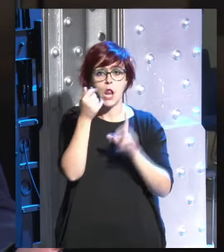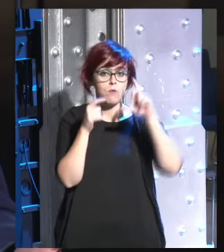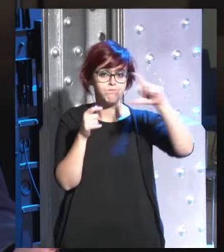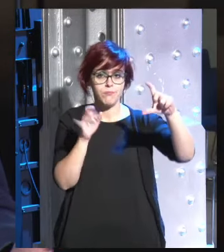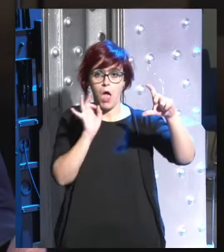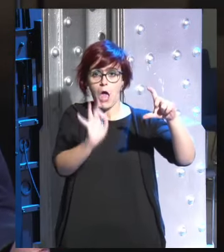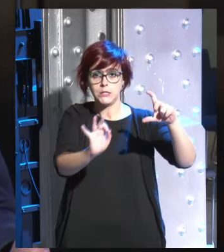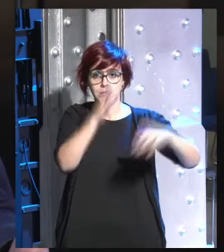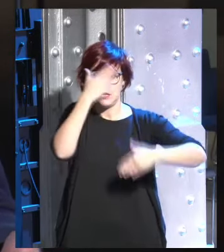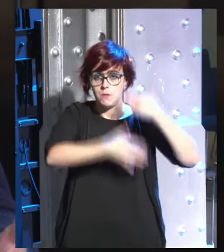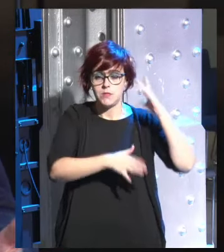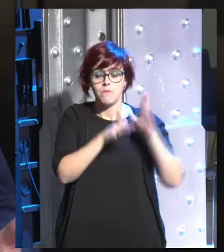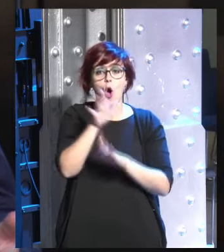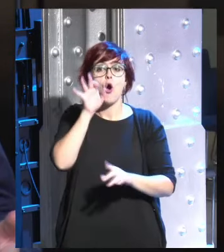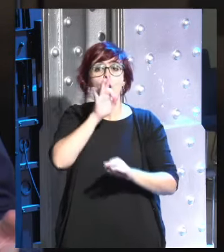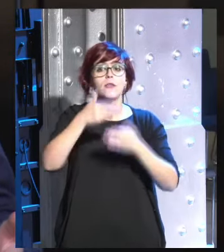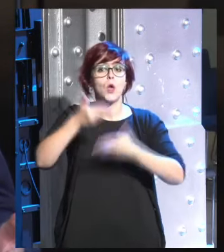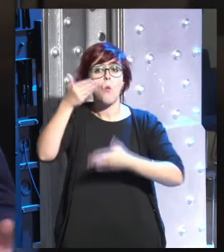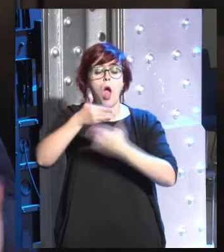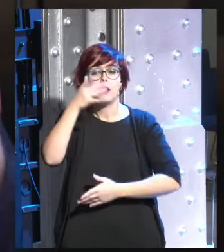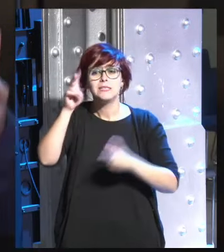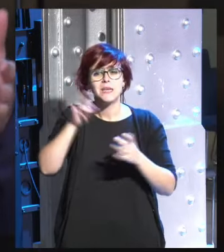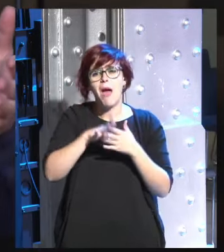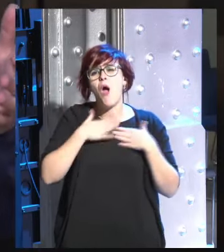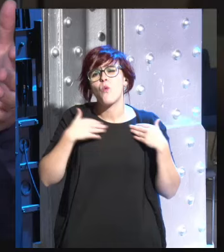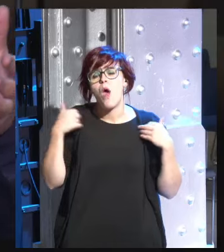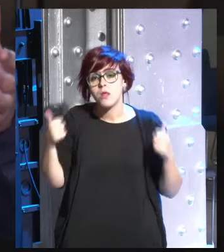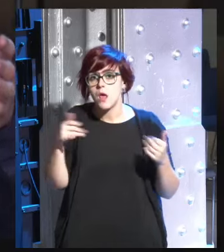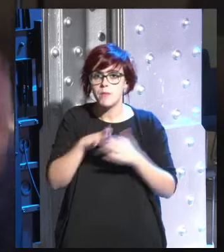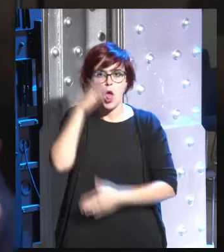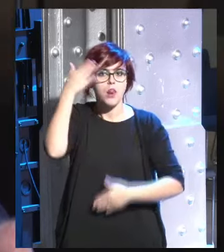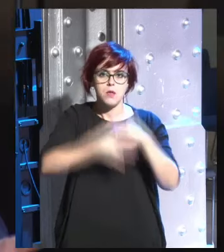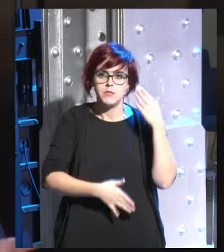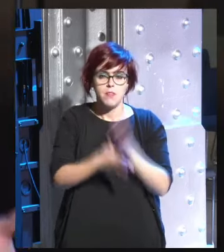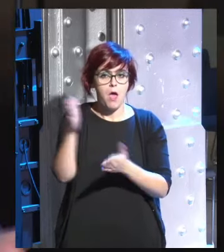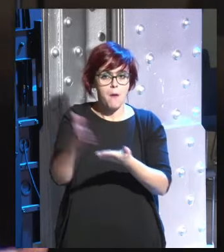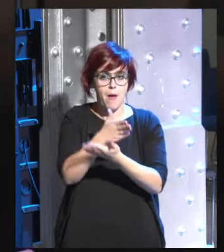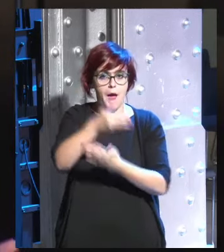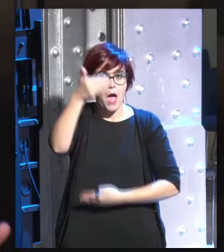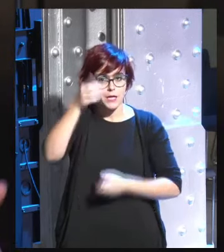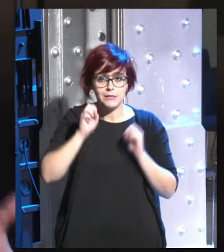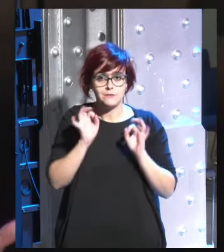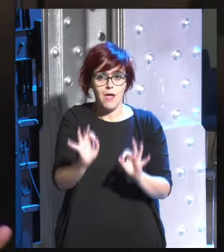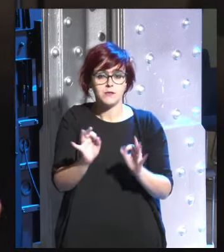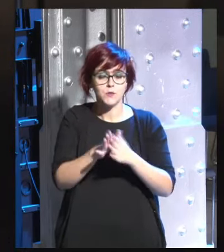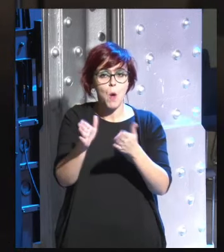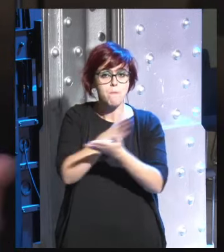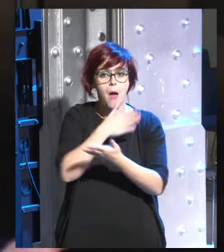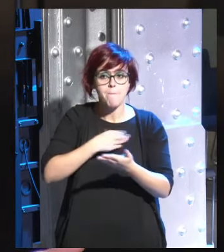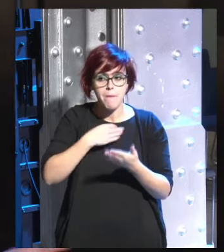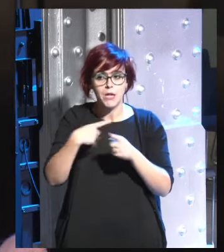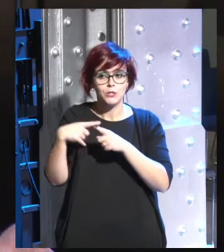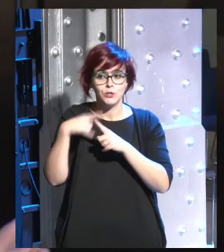dinero limitada o como en un periódico sería bueno escribir sobre cualquier cosa pero hay un límite al número de páginas al papel